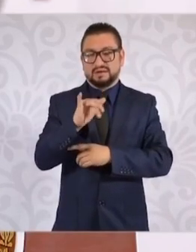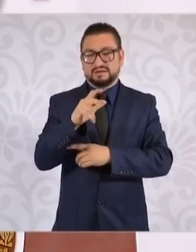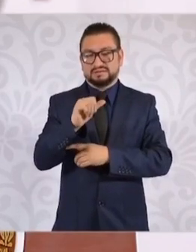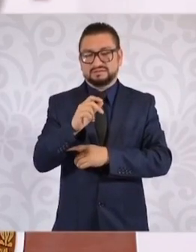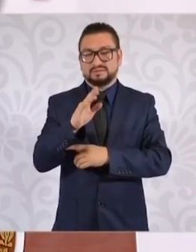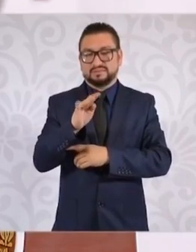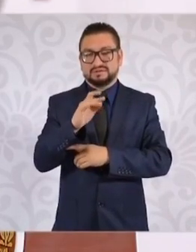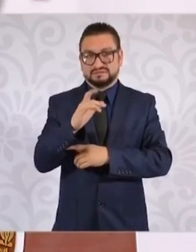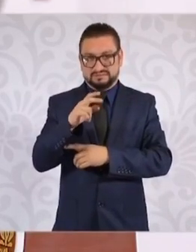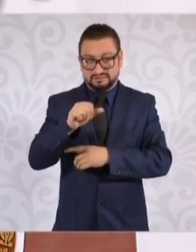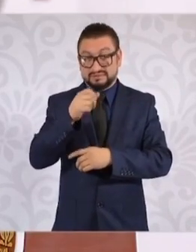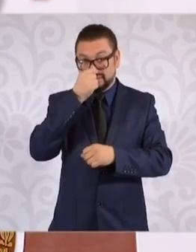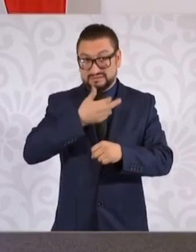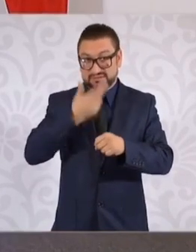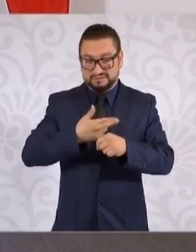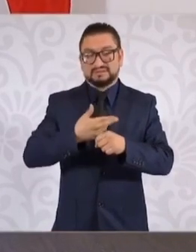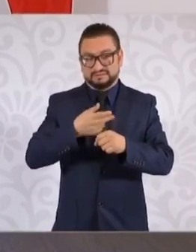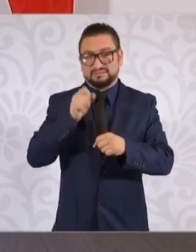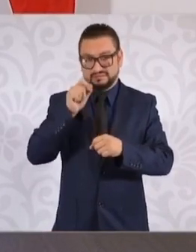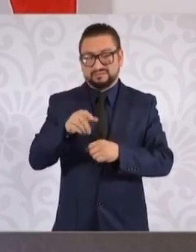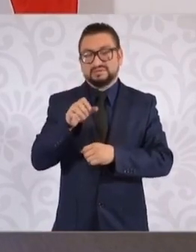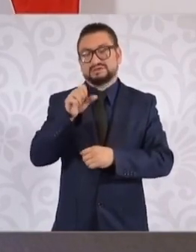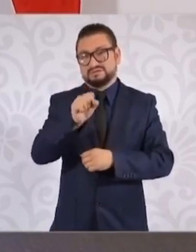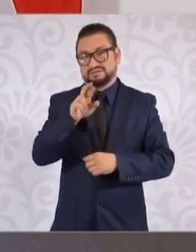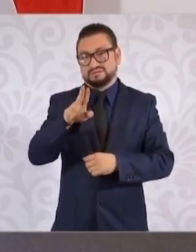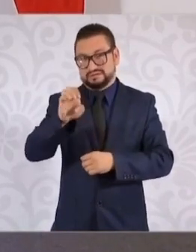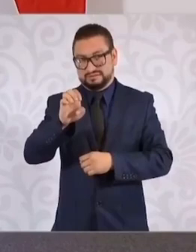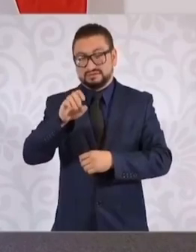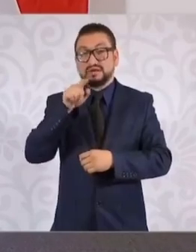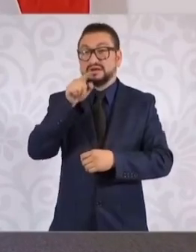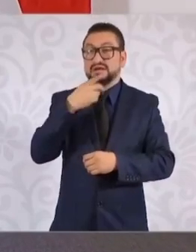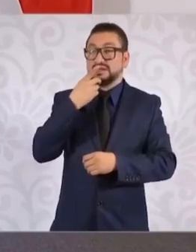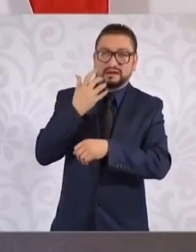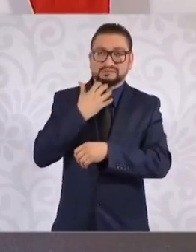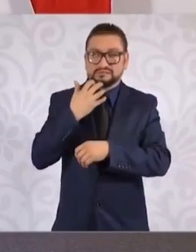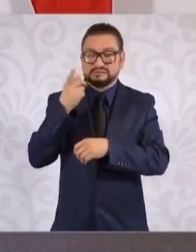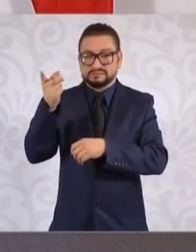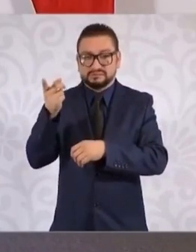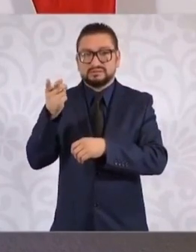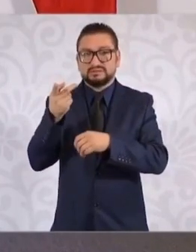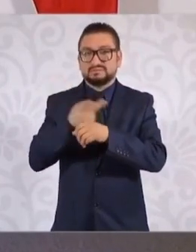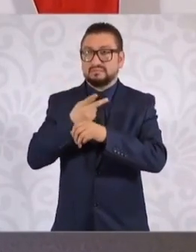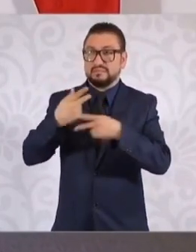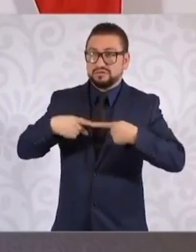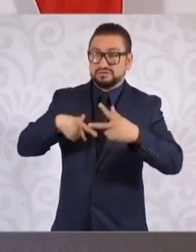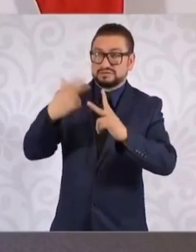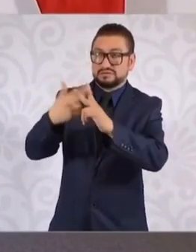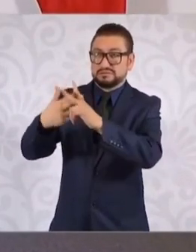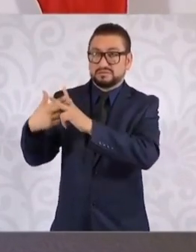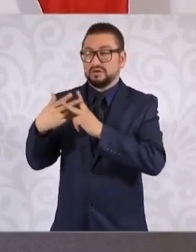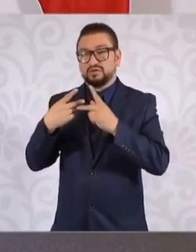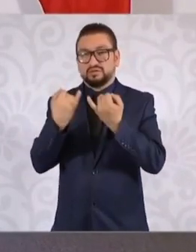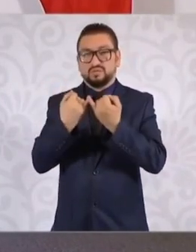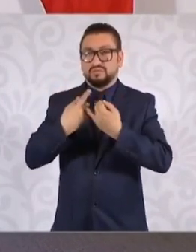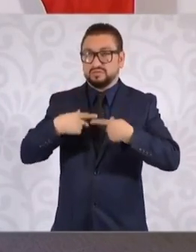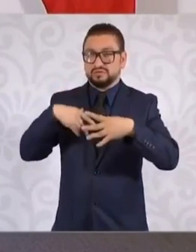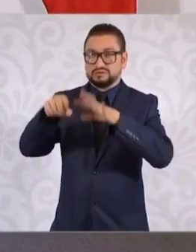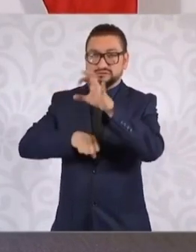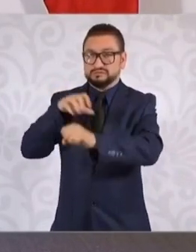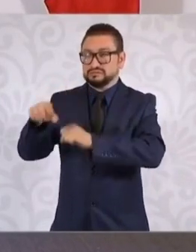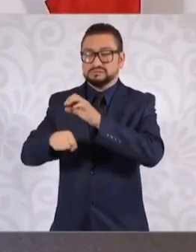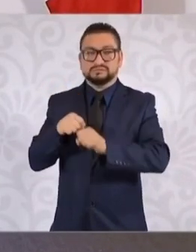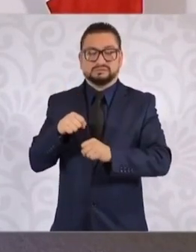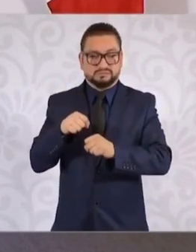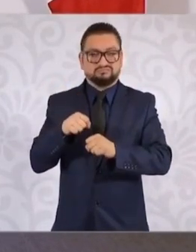Relaciones Exteriores, condenó en primera instancia esta masacre y detención ilegal de personas